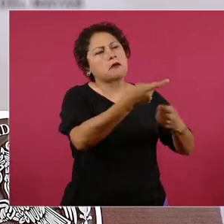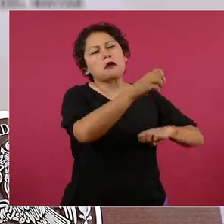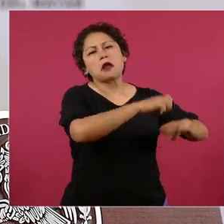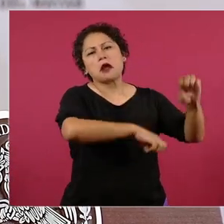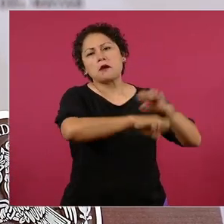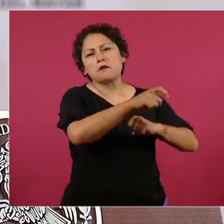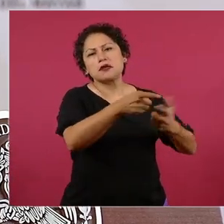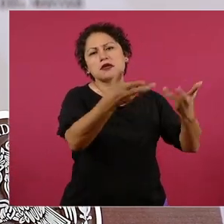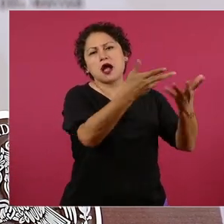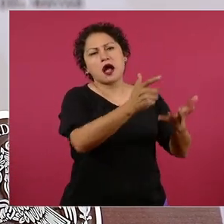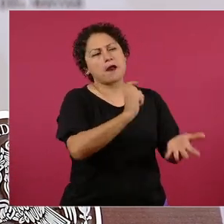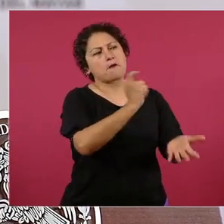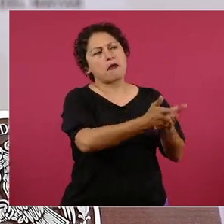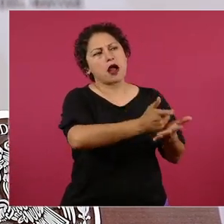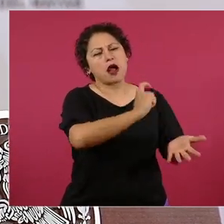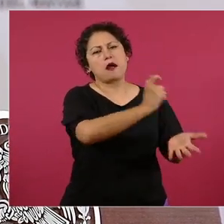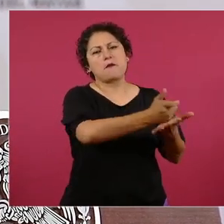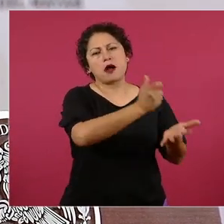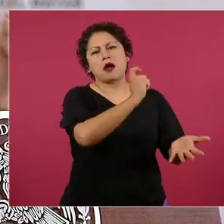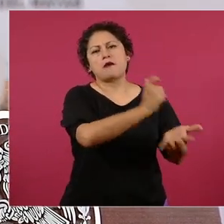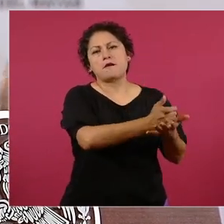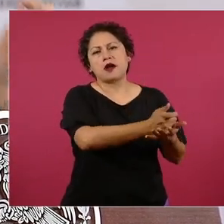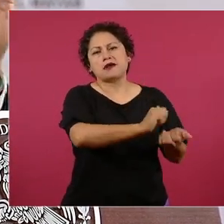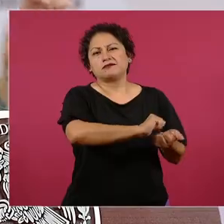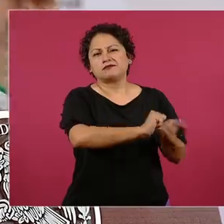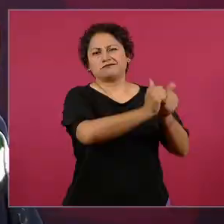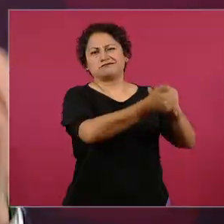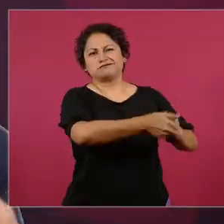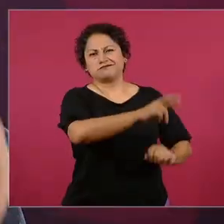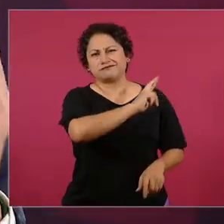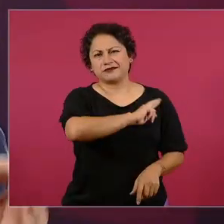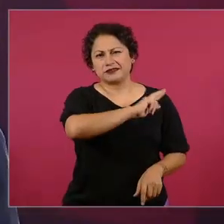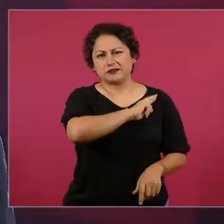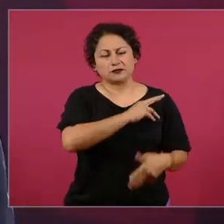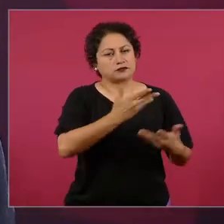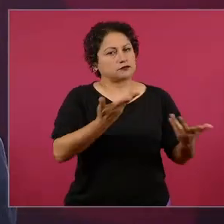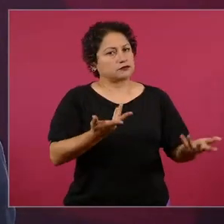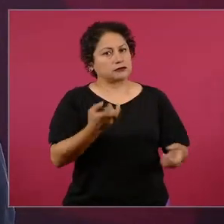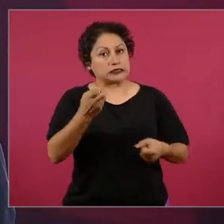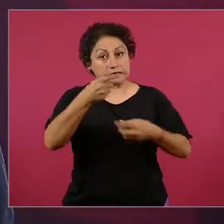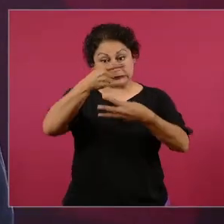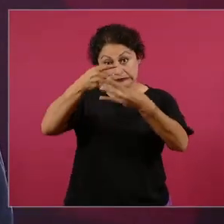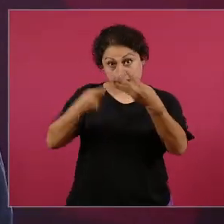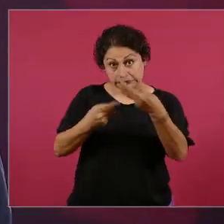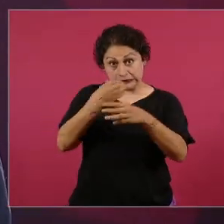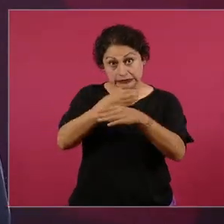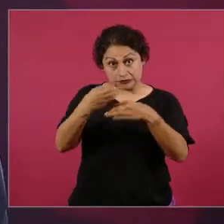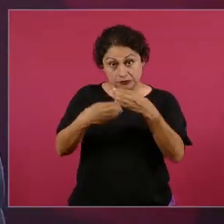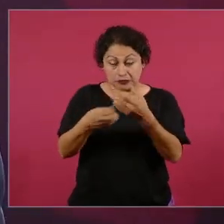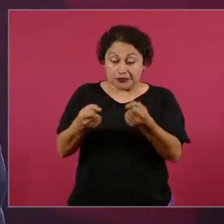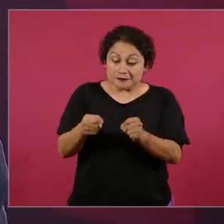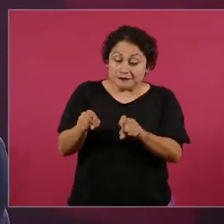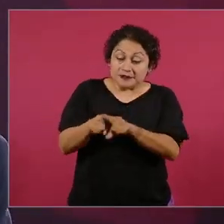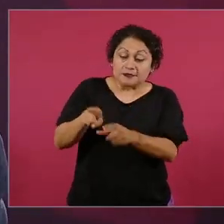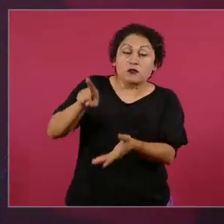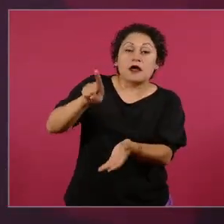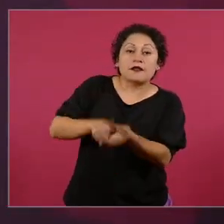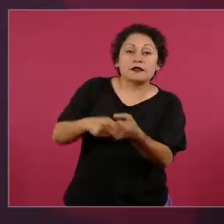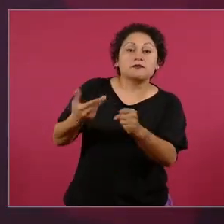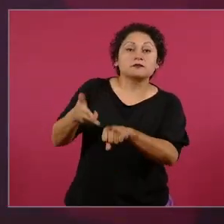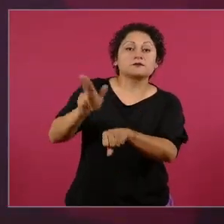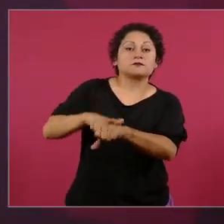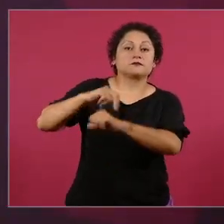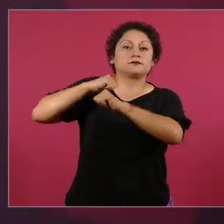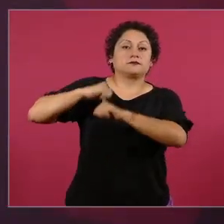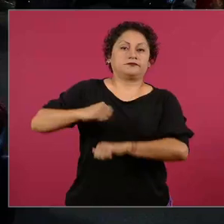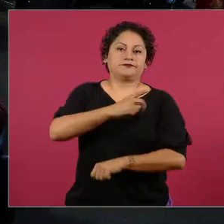vez más ir perdiendo esa rectoría en áreas que son claves y esenciales para un sistema de salud. En ese sentido, porque de lo